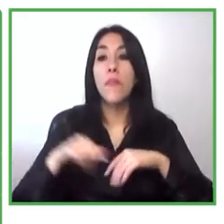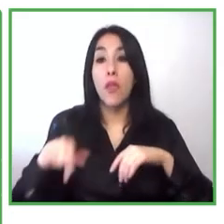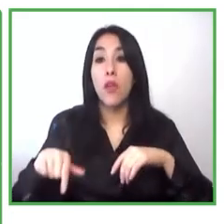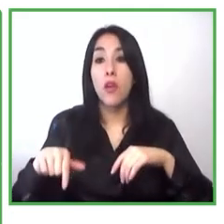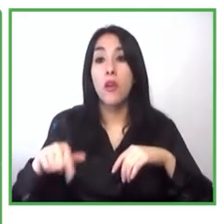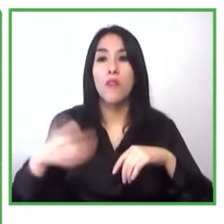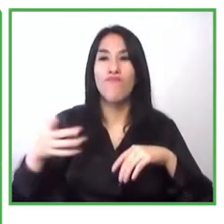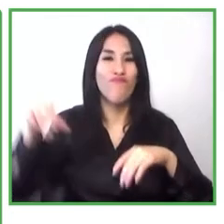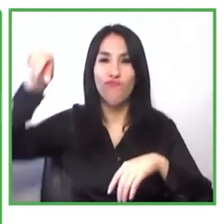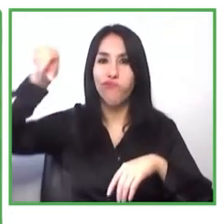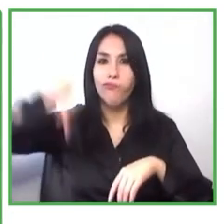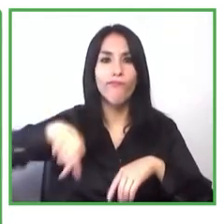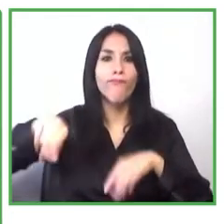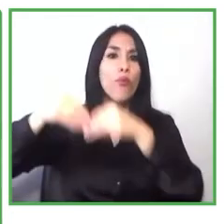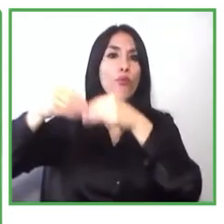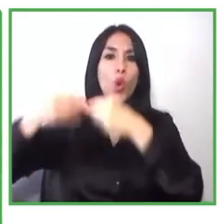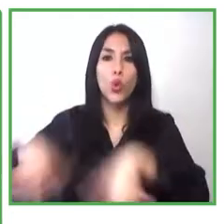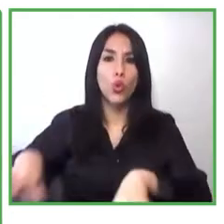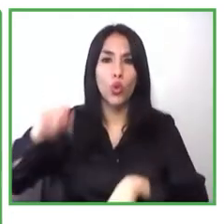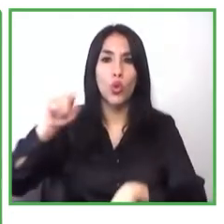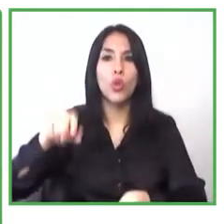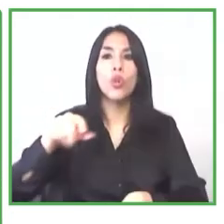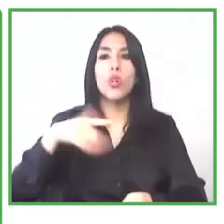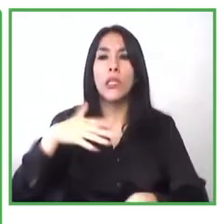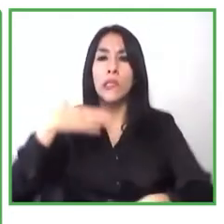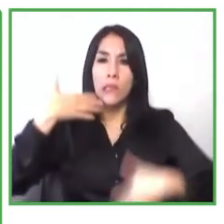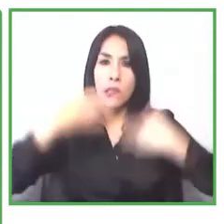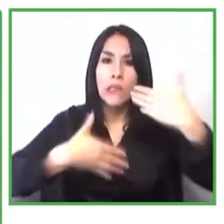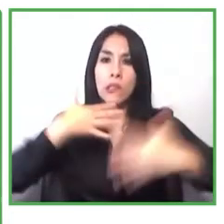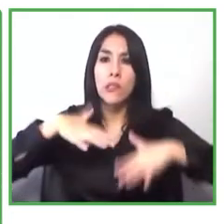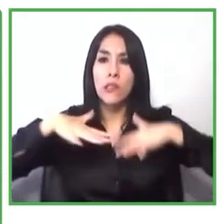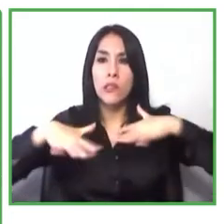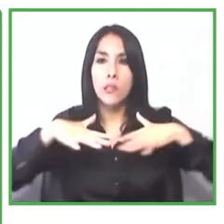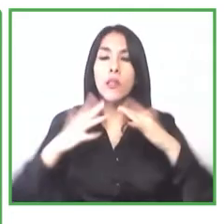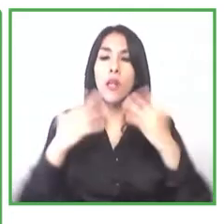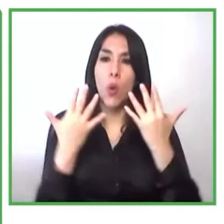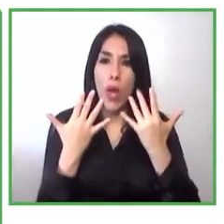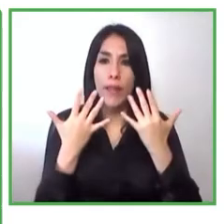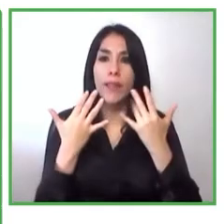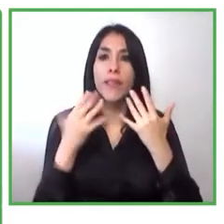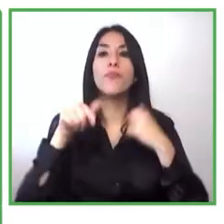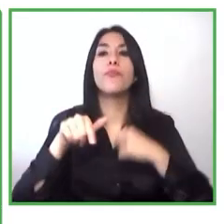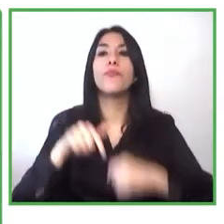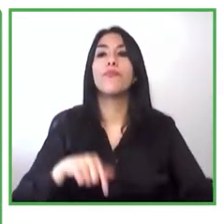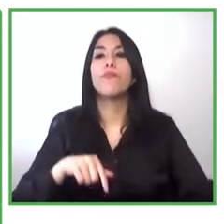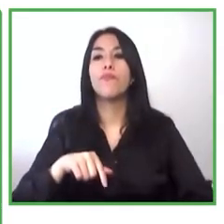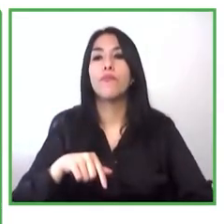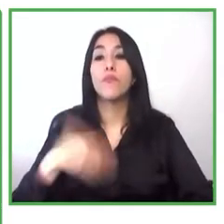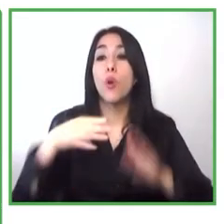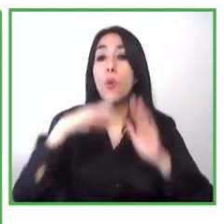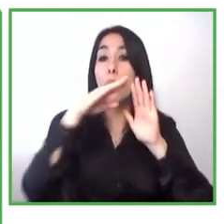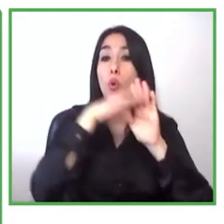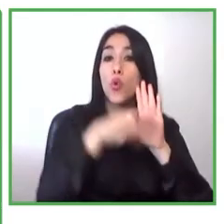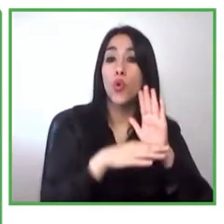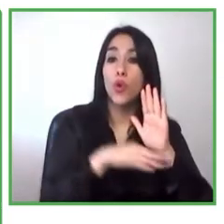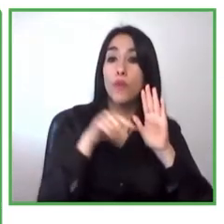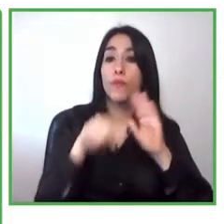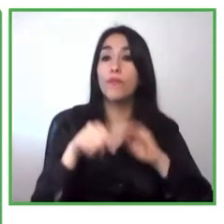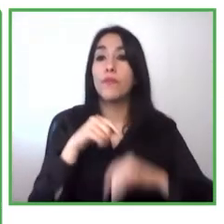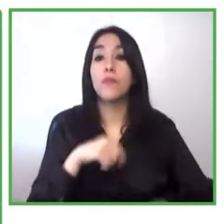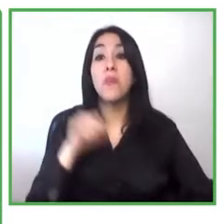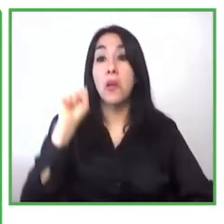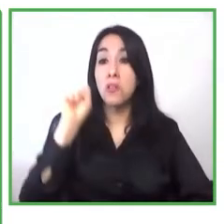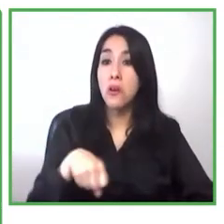necesarias. Entonces, estos programas como los que vamos a ver a continuación, sí han empezado a ahondar en aquellos